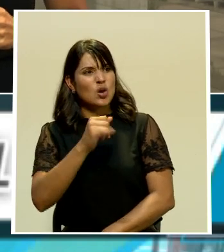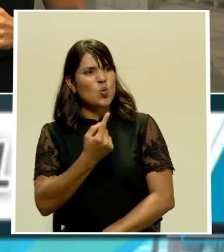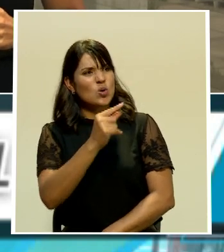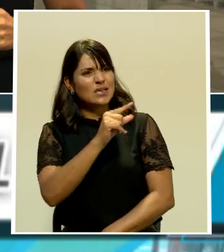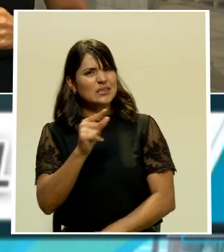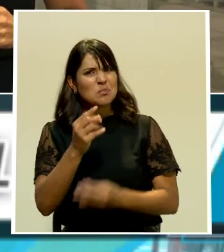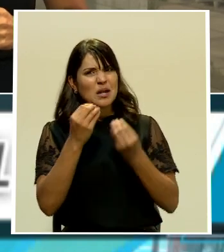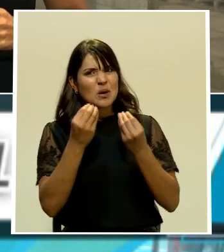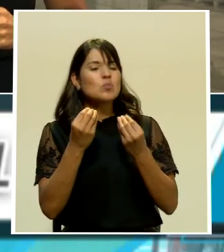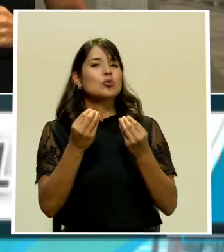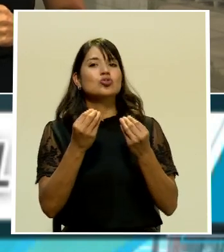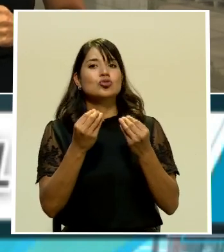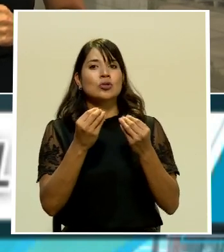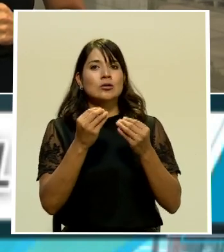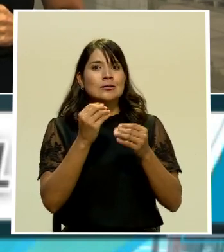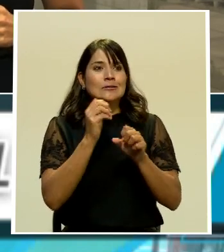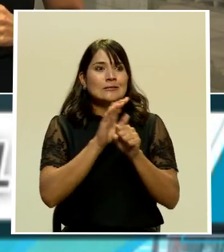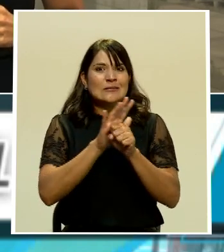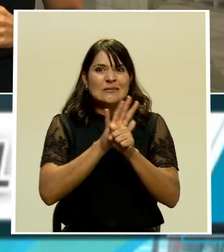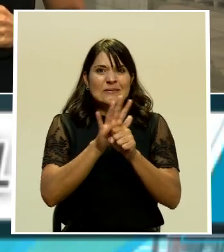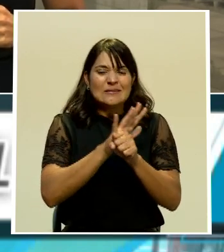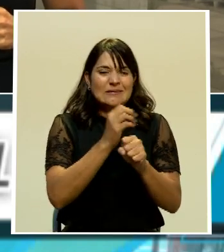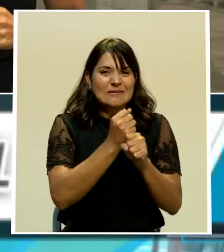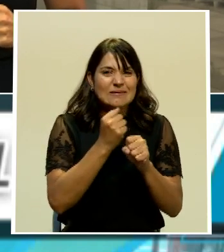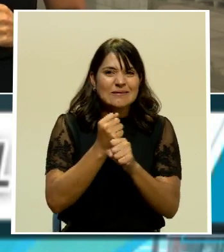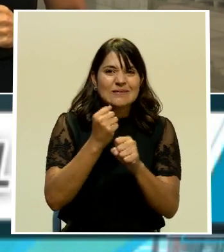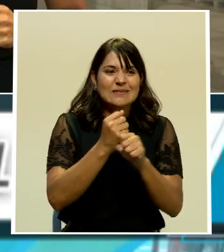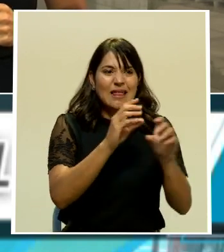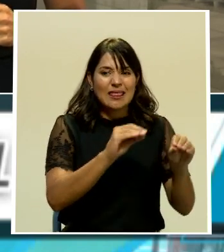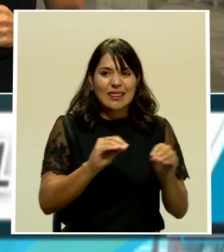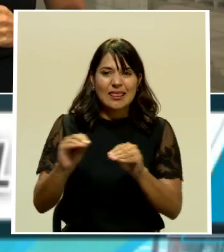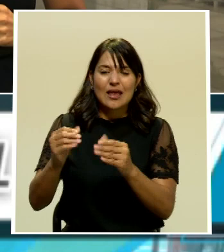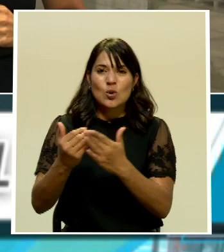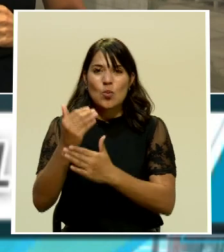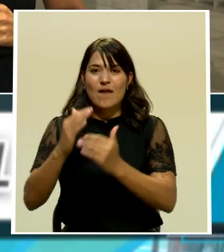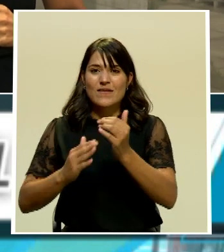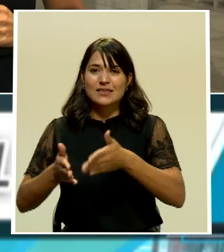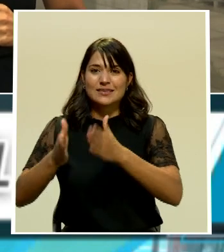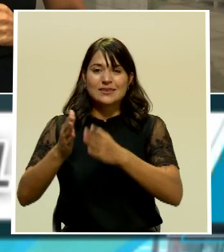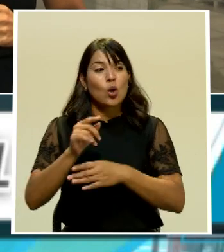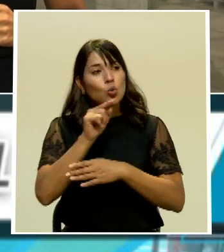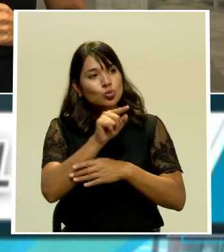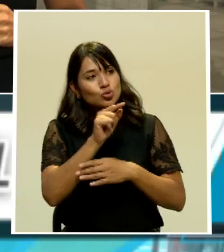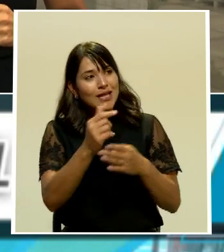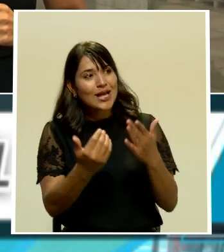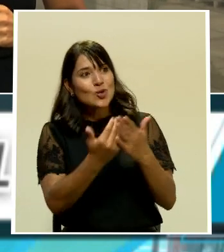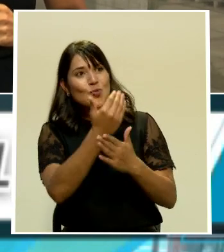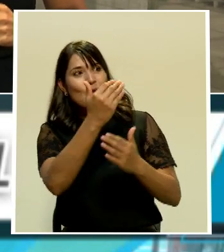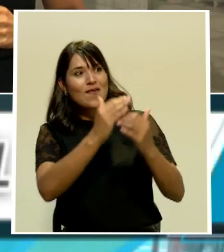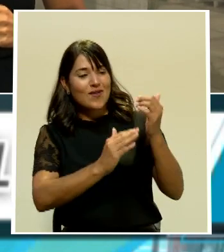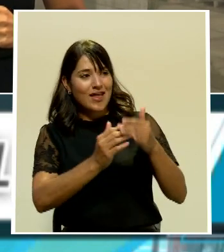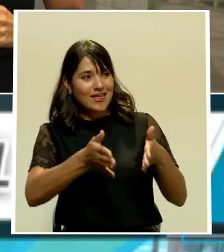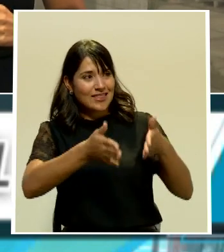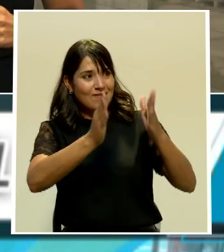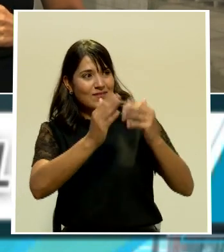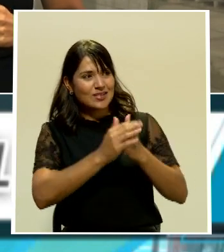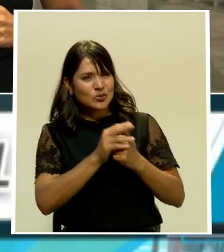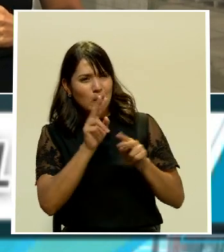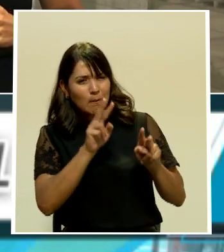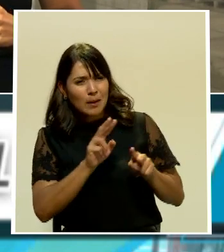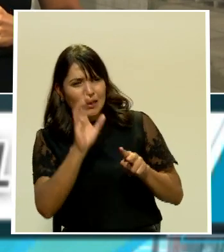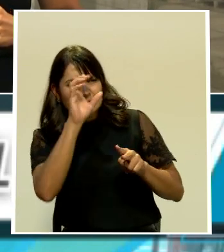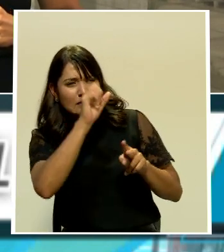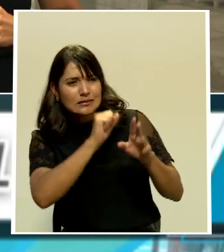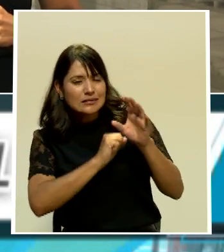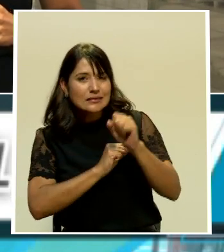intensa en cuanto a lo logístico estrenando edificio usted está estrenando locación viendo descubriendo en